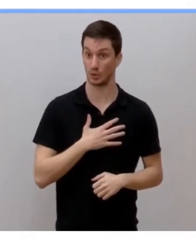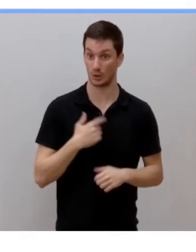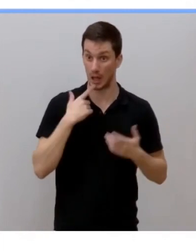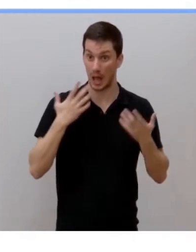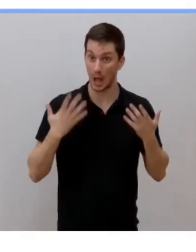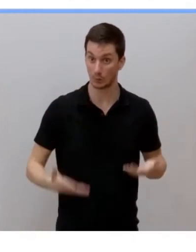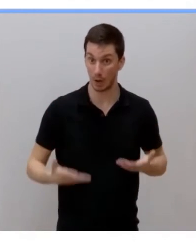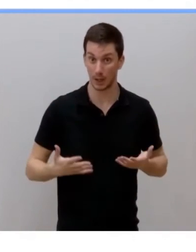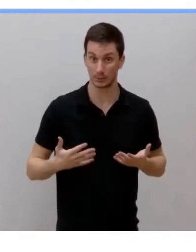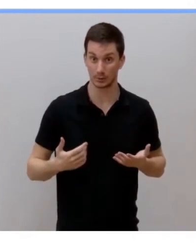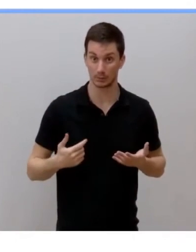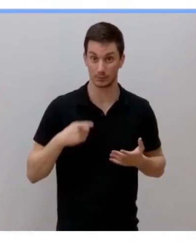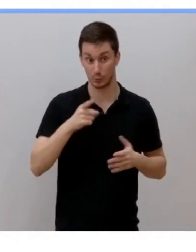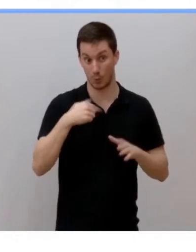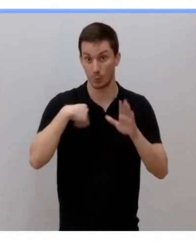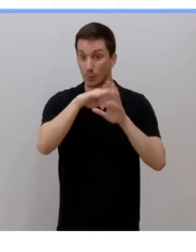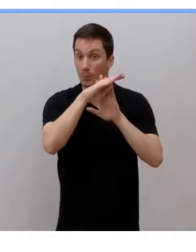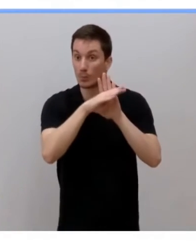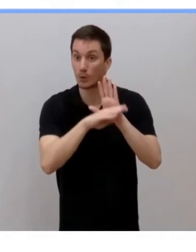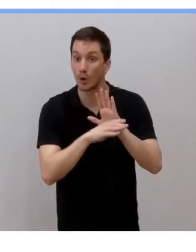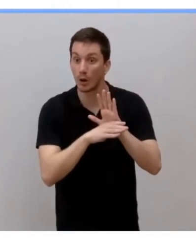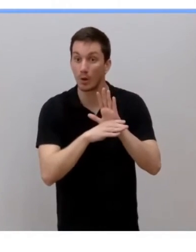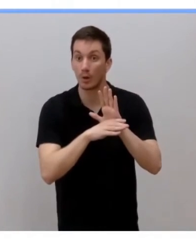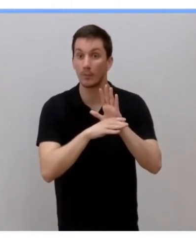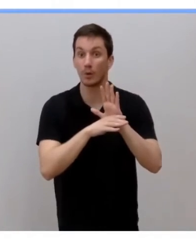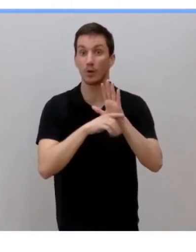quitamos ese programa, esa capa extra de protección.